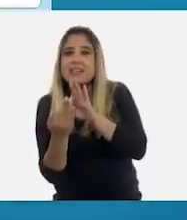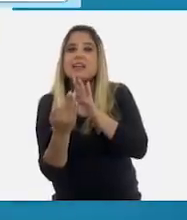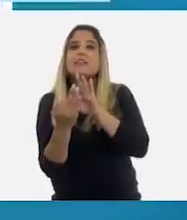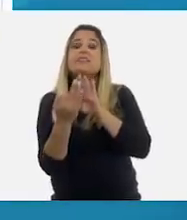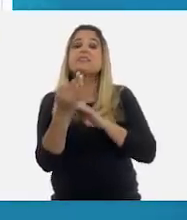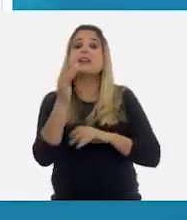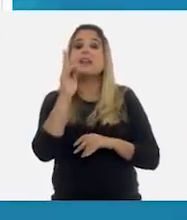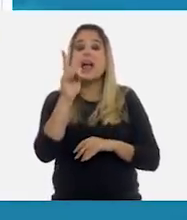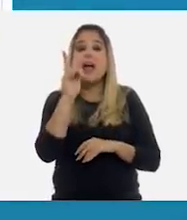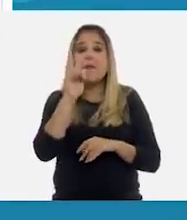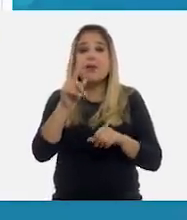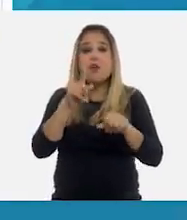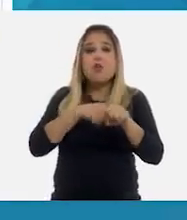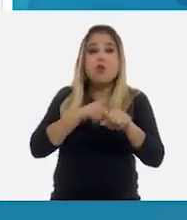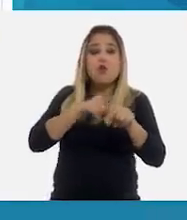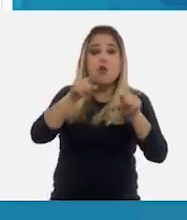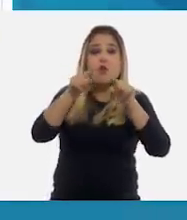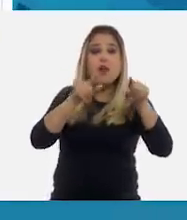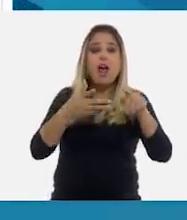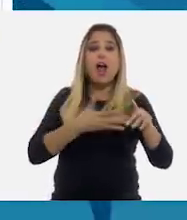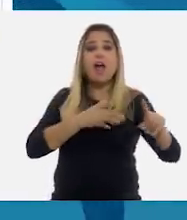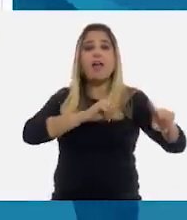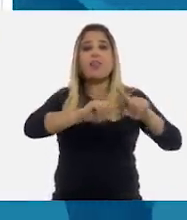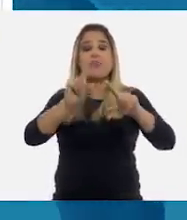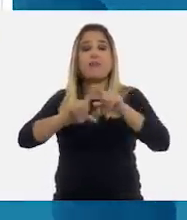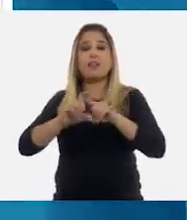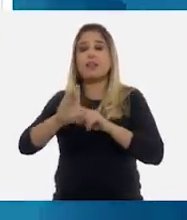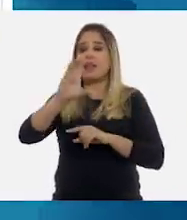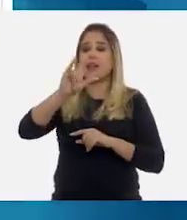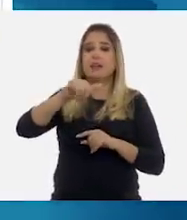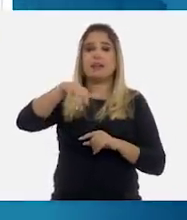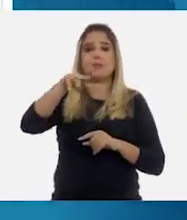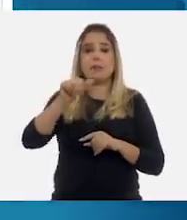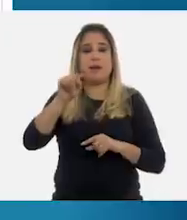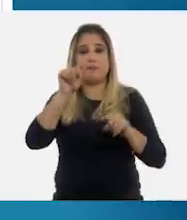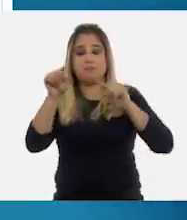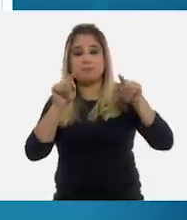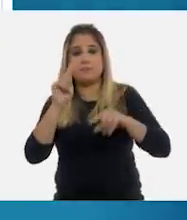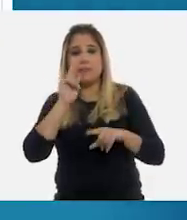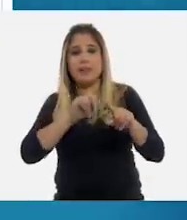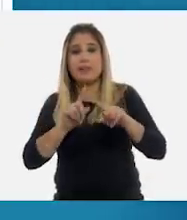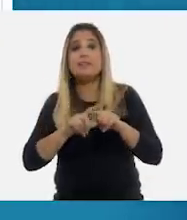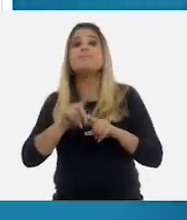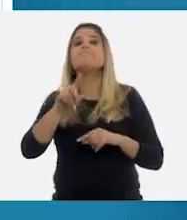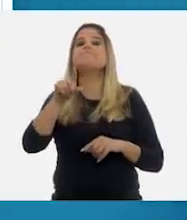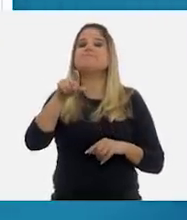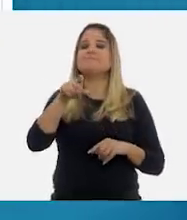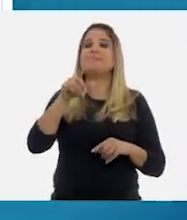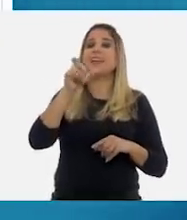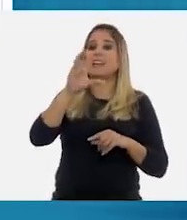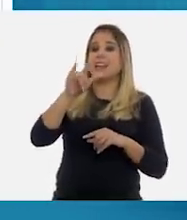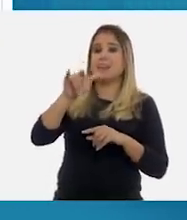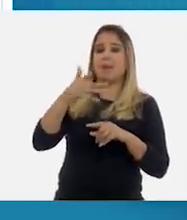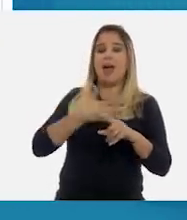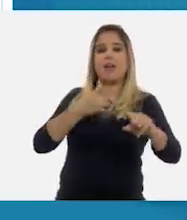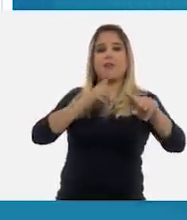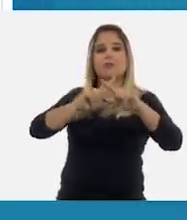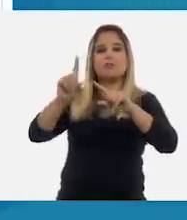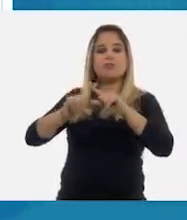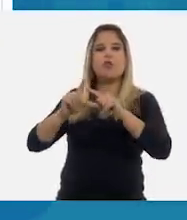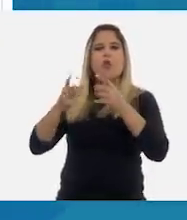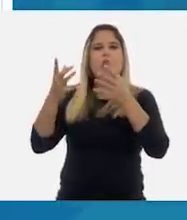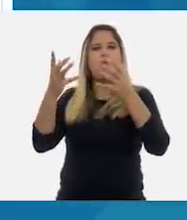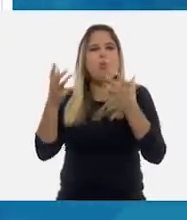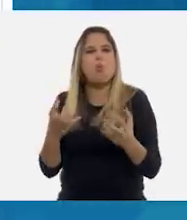Bueno, ya vi que los colores se refieren a los diversos tipos de clima, ¿no? Así es. El clima son las condiciones de temperatura y